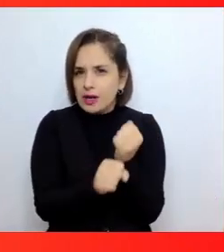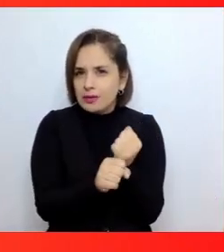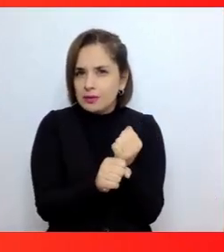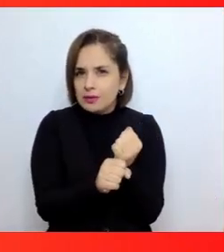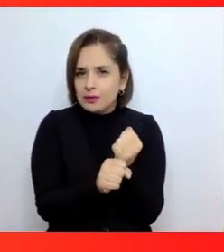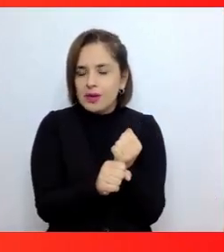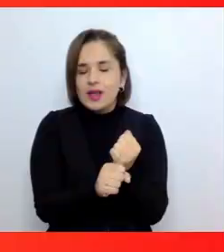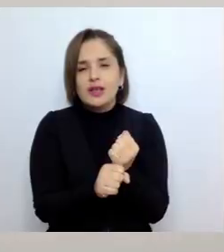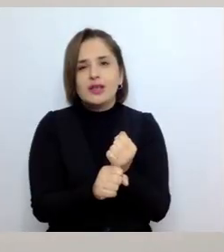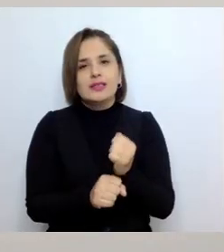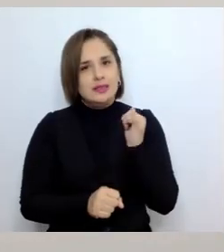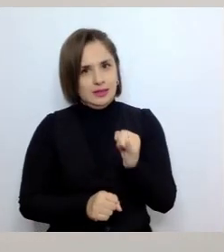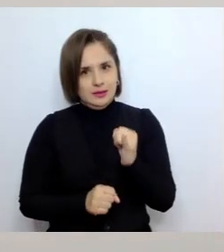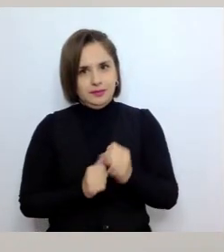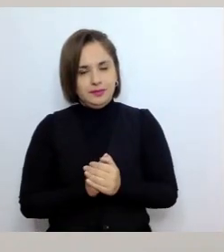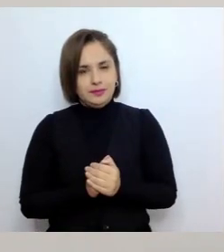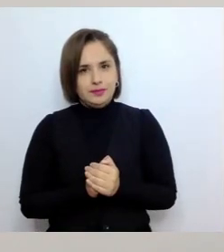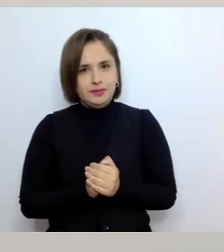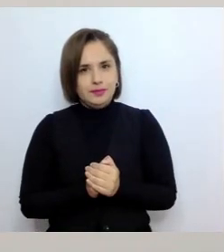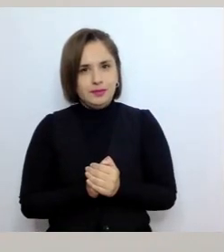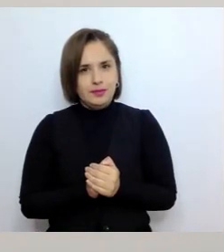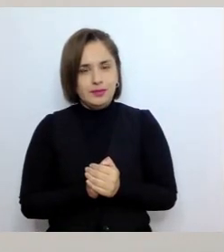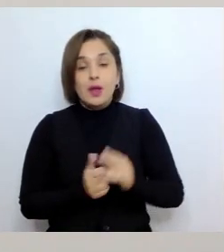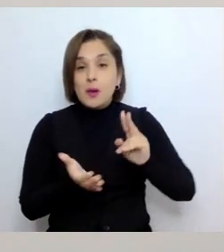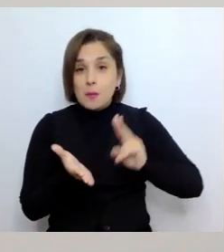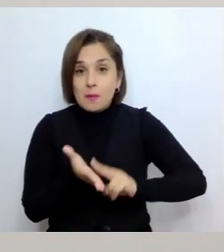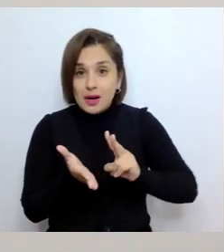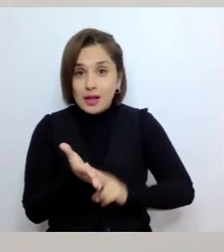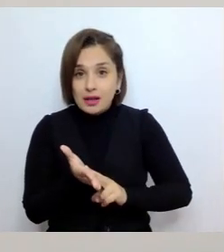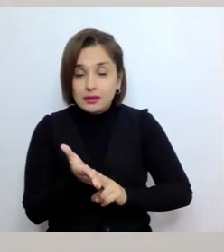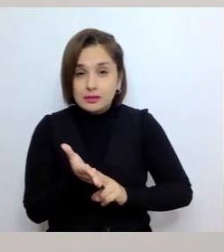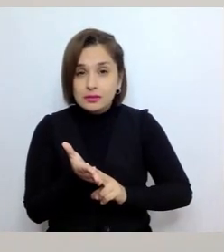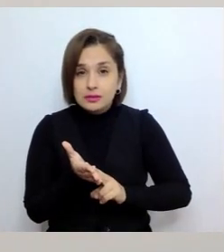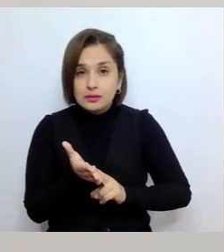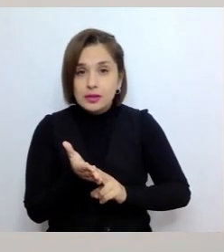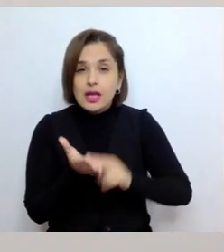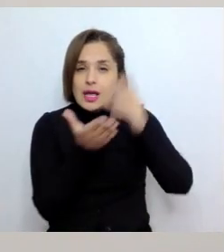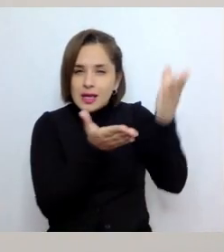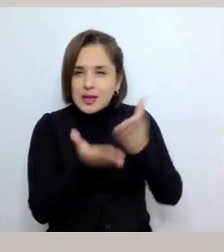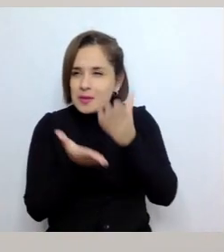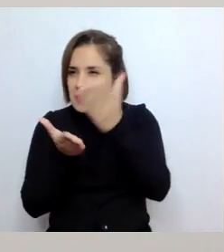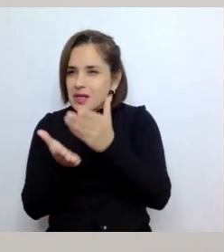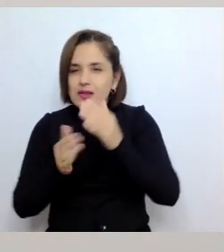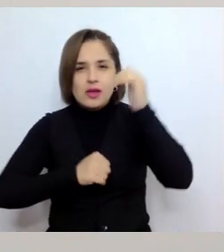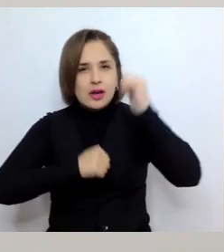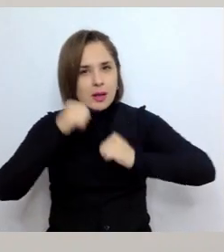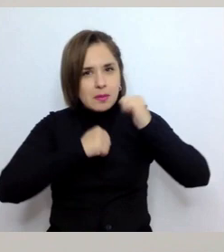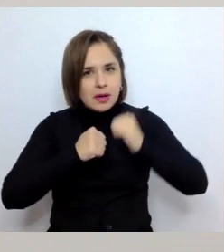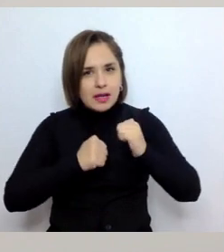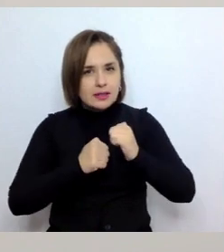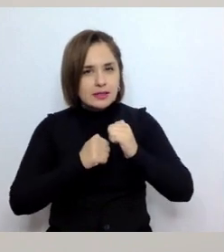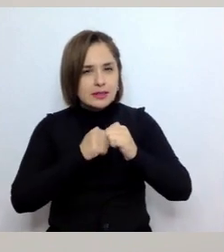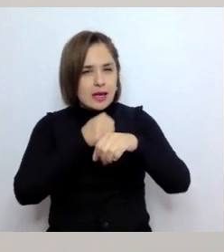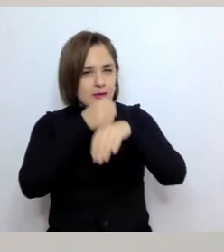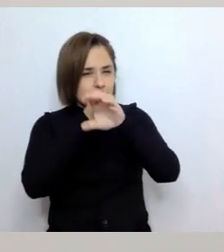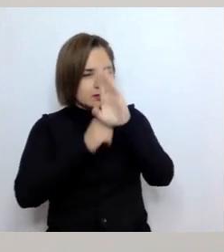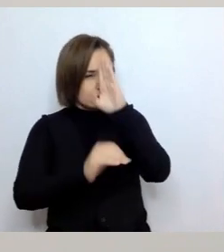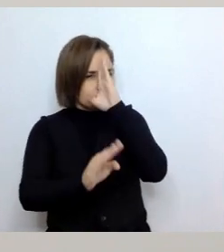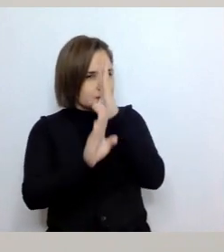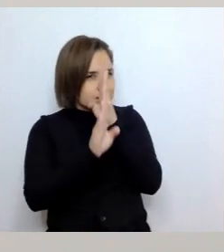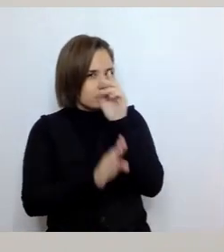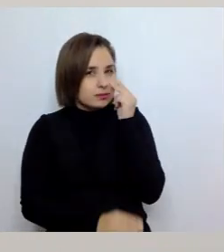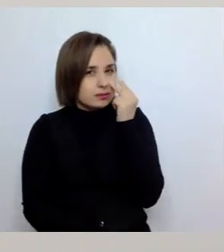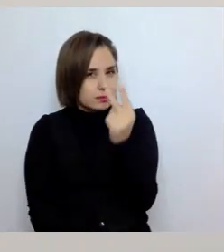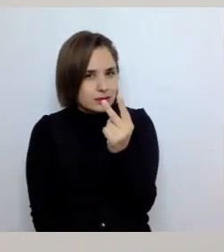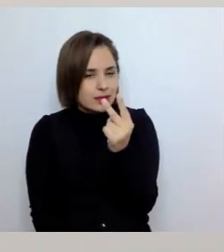inclusión laboral? Sí, totalmente. Es algo, de verdad, o sea, hacemos la invitación a todas las empresas, mirando cámaras